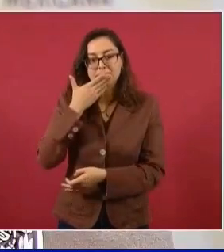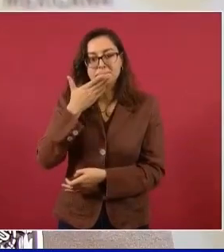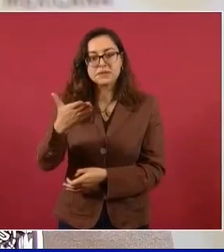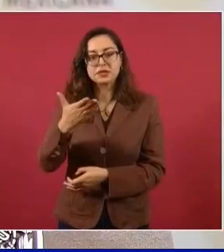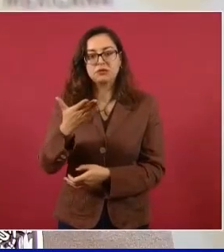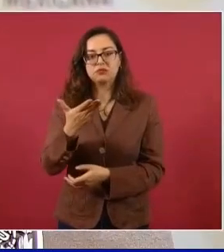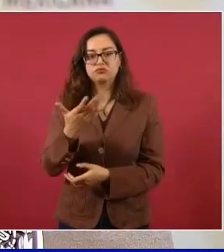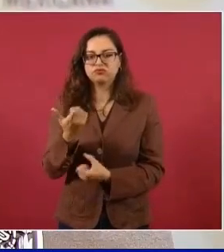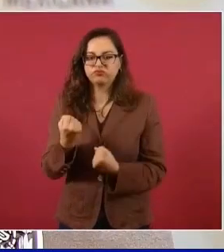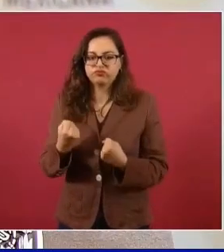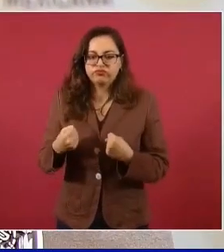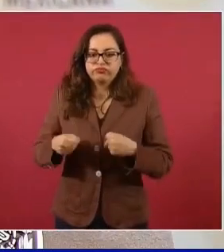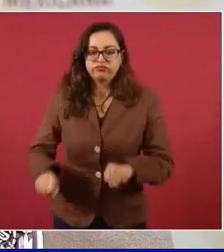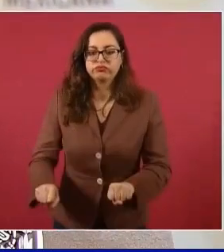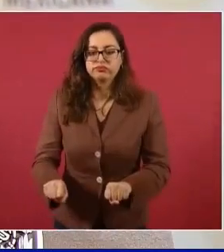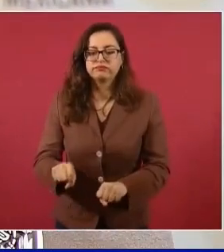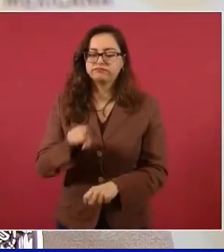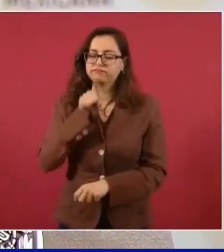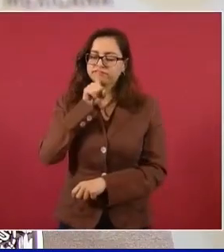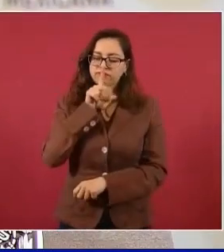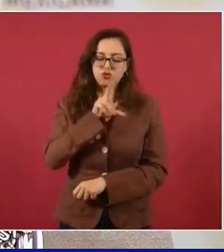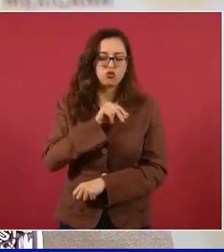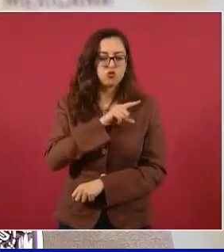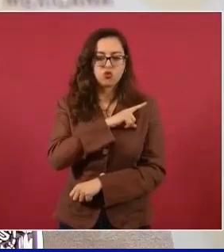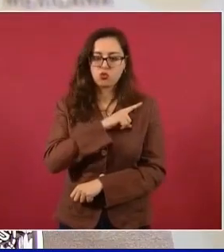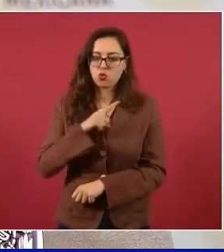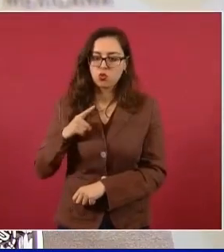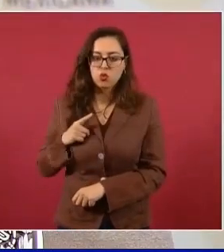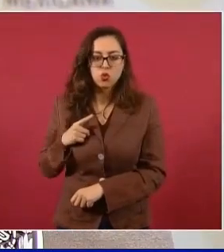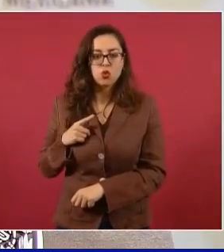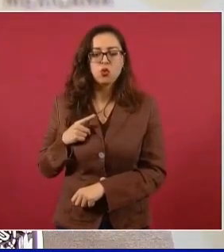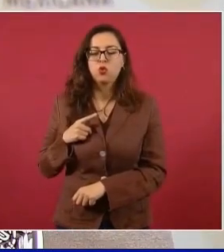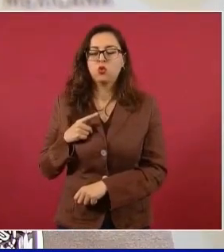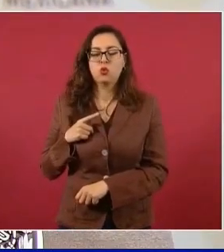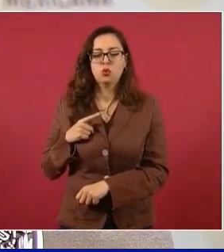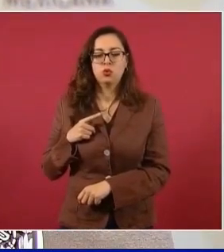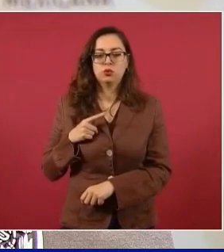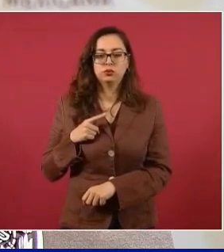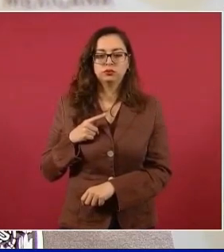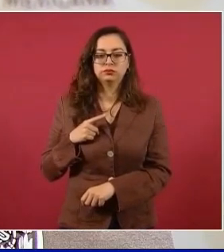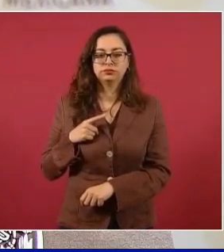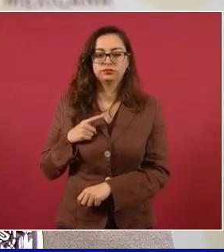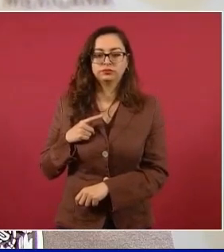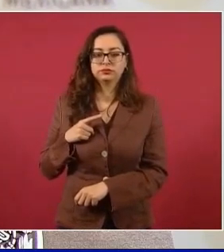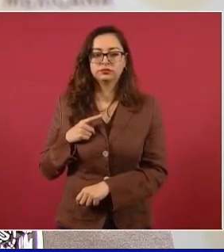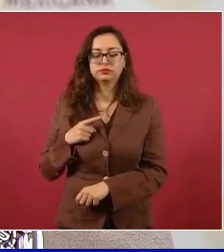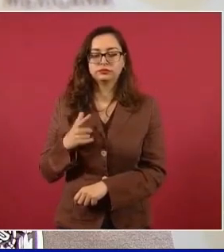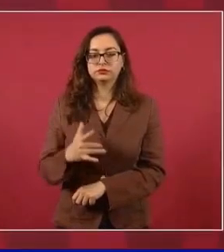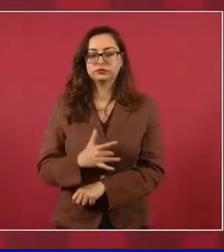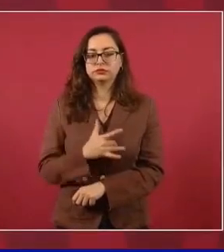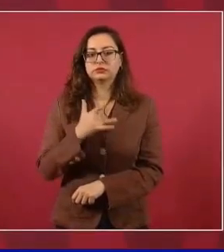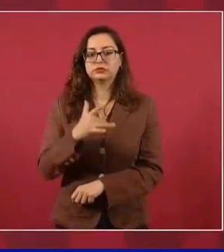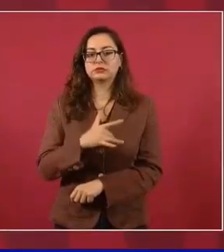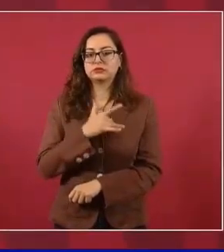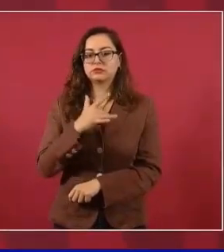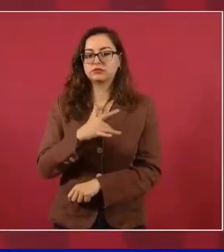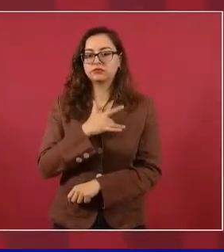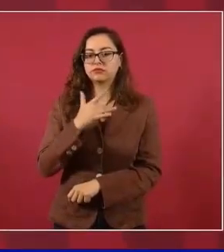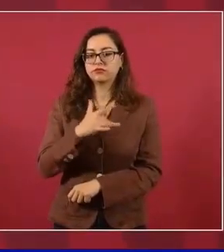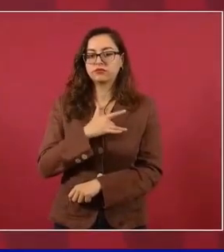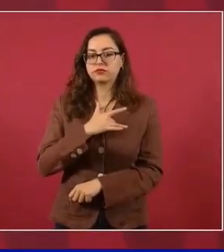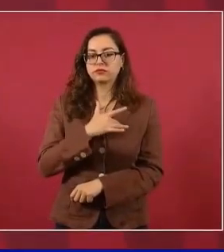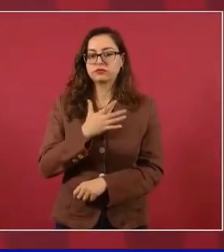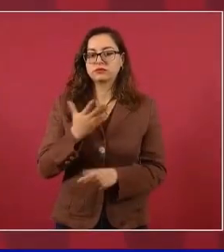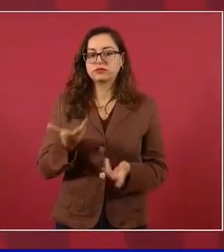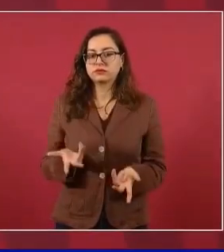casicazgos, que no haya la tentación a los